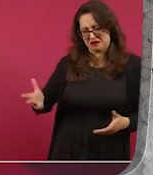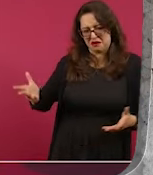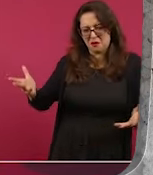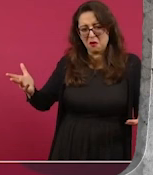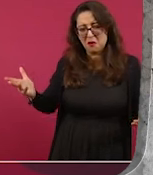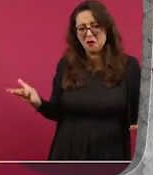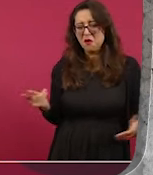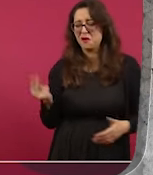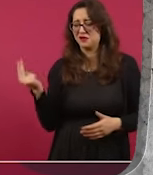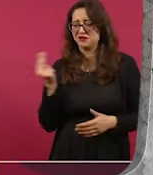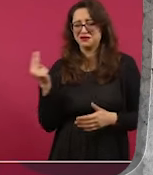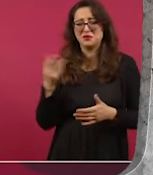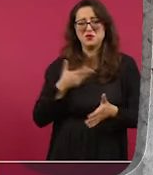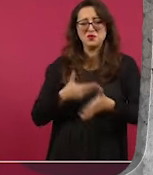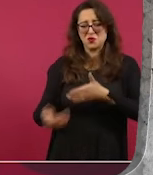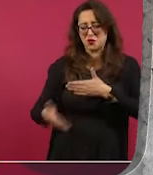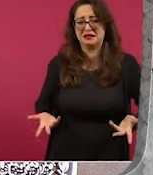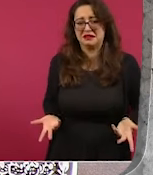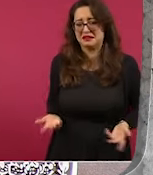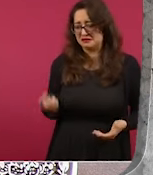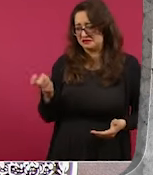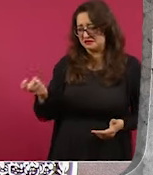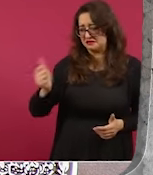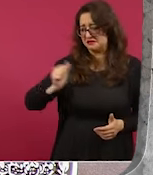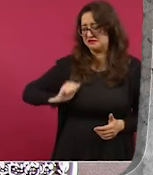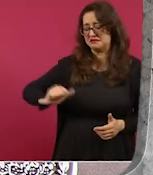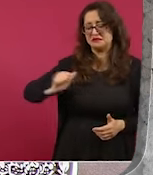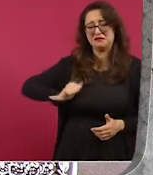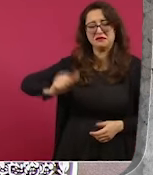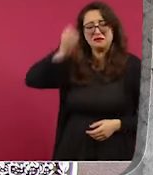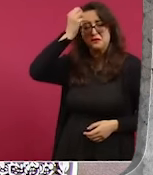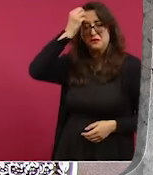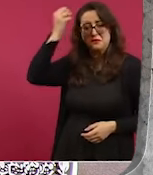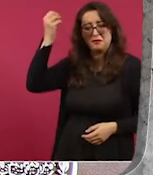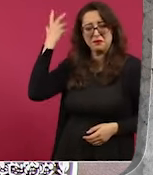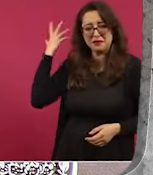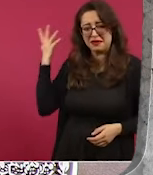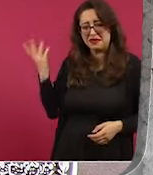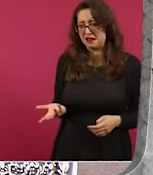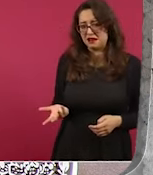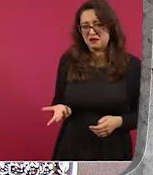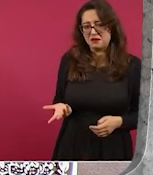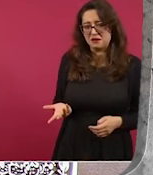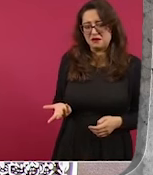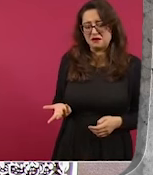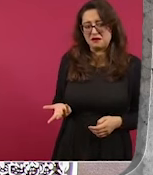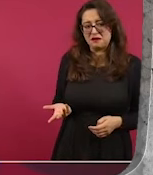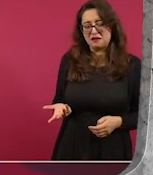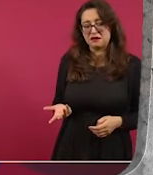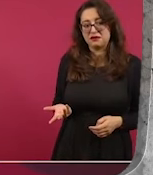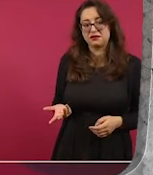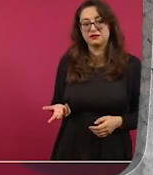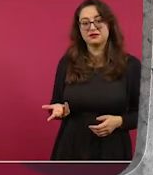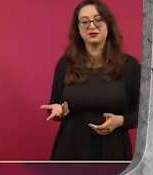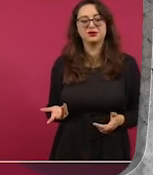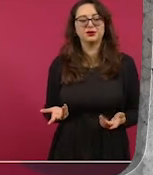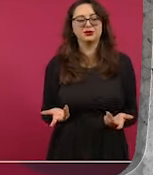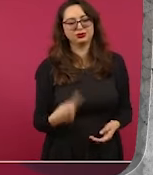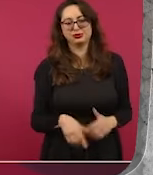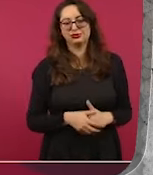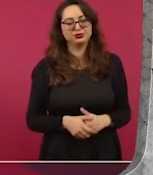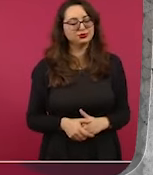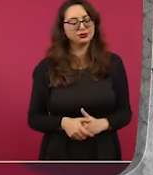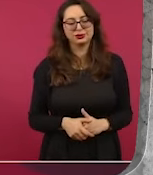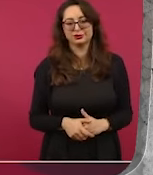no era ser modernos, ya hemos hablado, debe de quedar claro